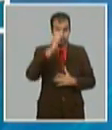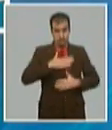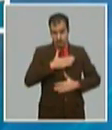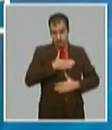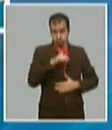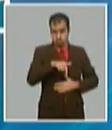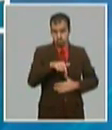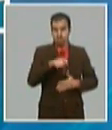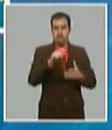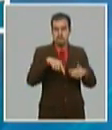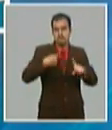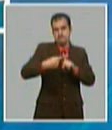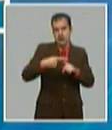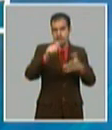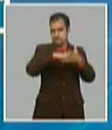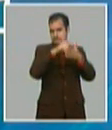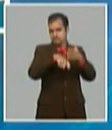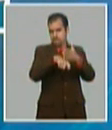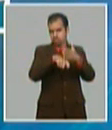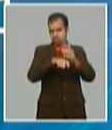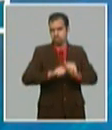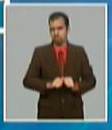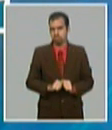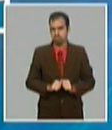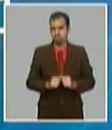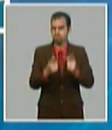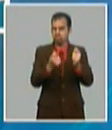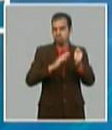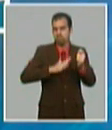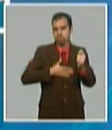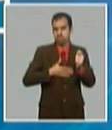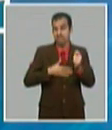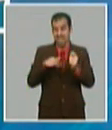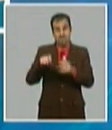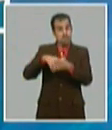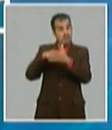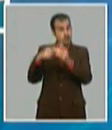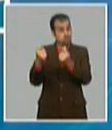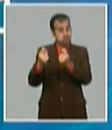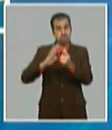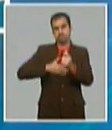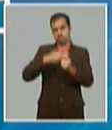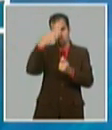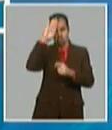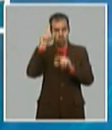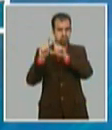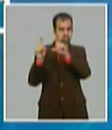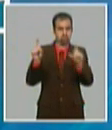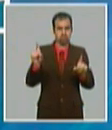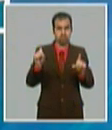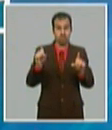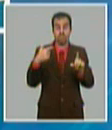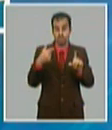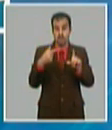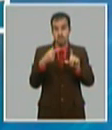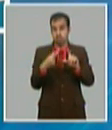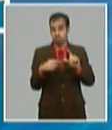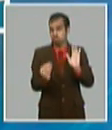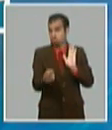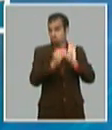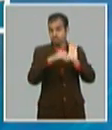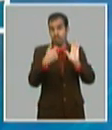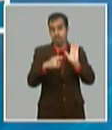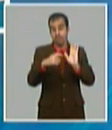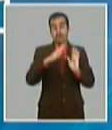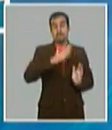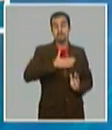economía no es el plan del sector estatal, es el plan de la economía del país y tiene que incorporar también al sector no estatal.